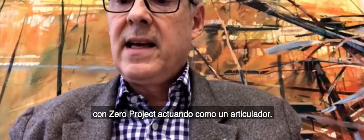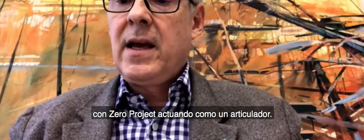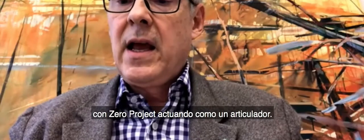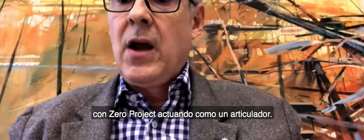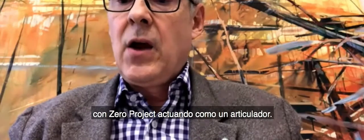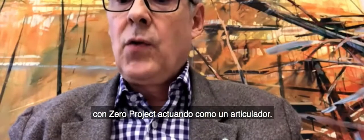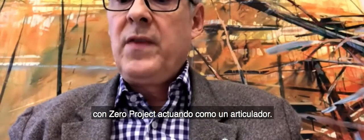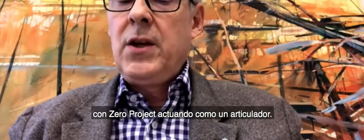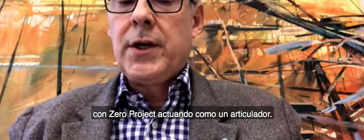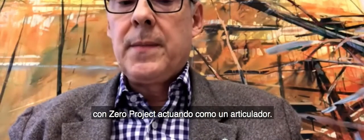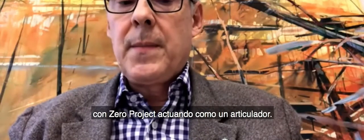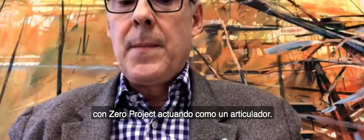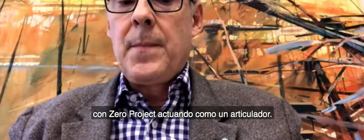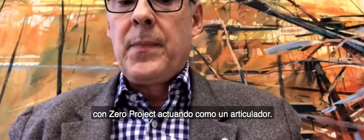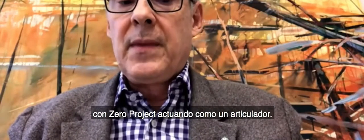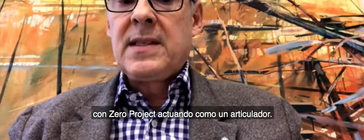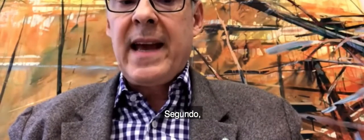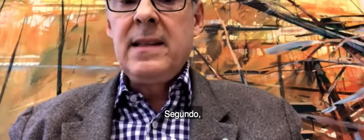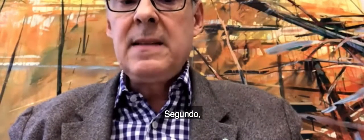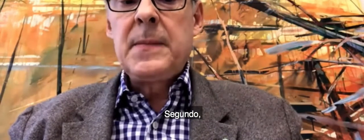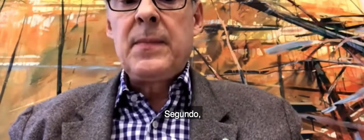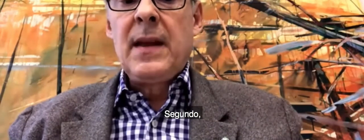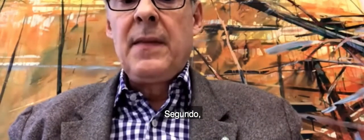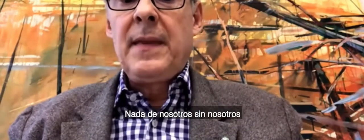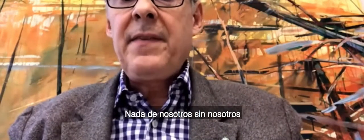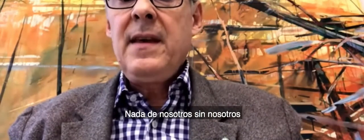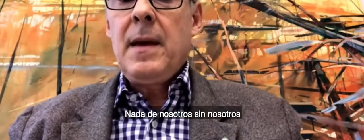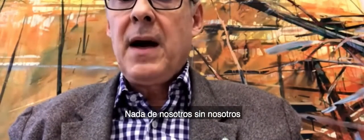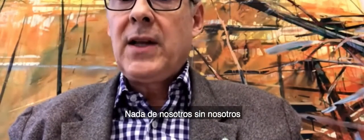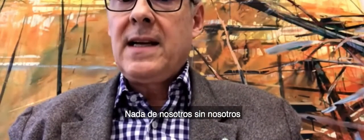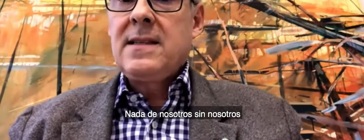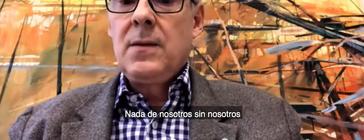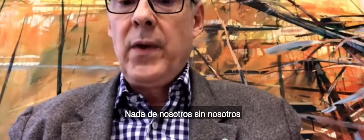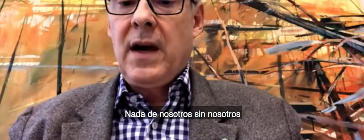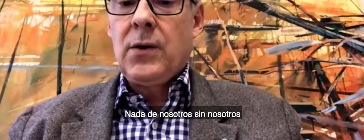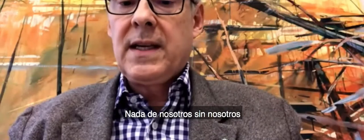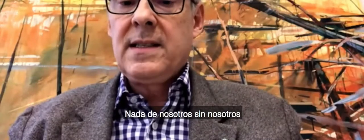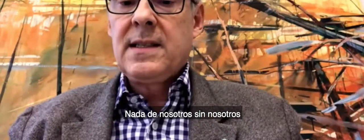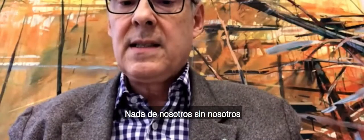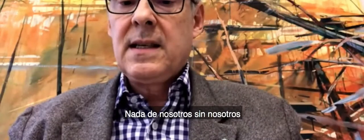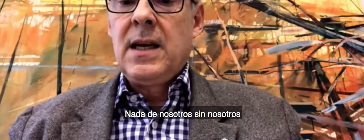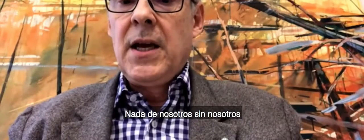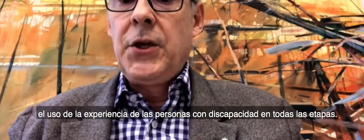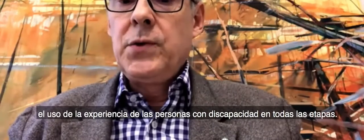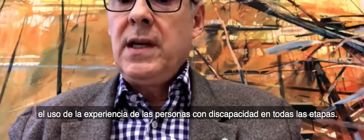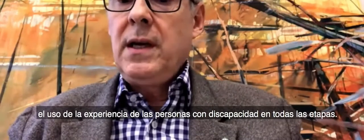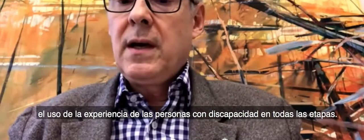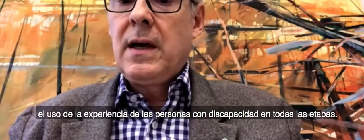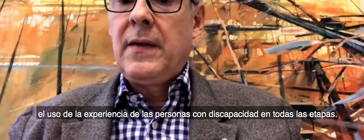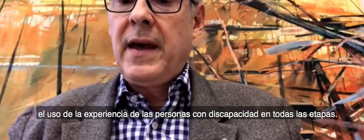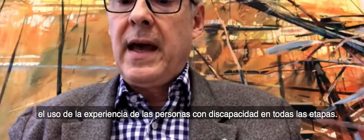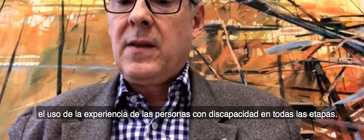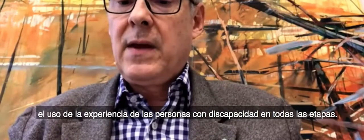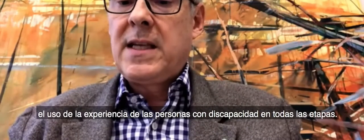as a convener. Second, nothing about us without us, using